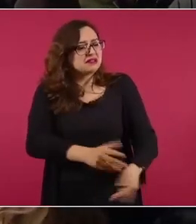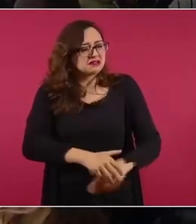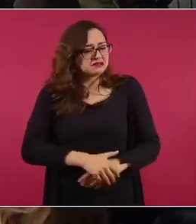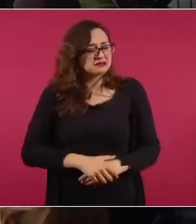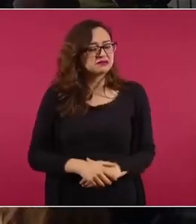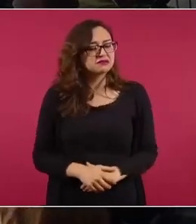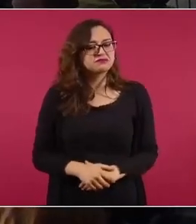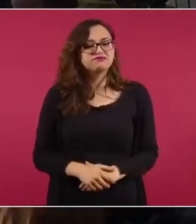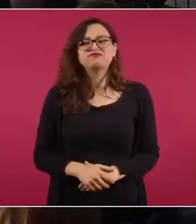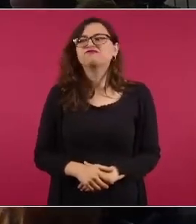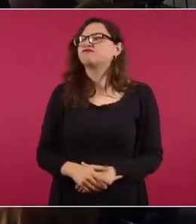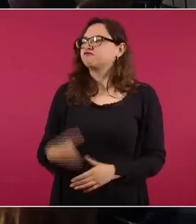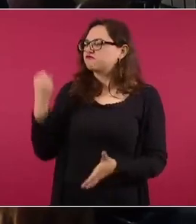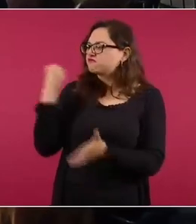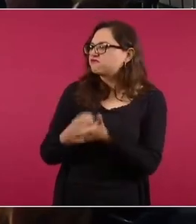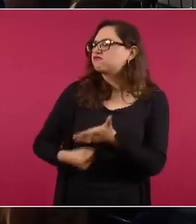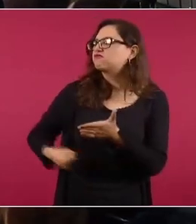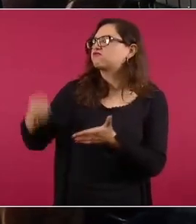triunfar